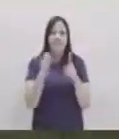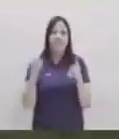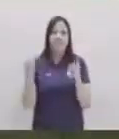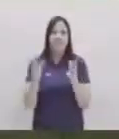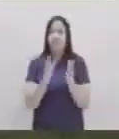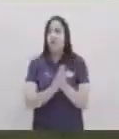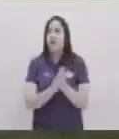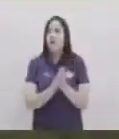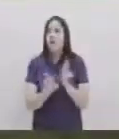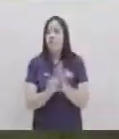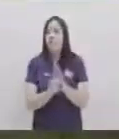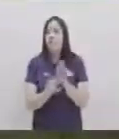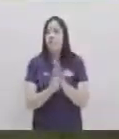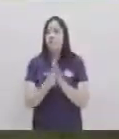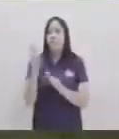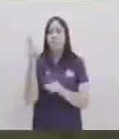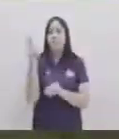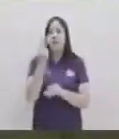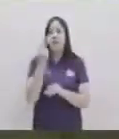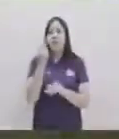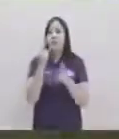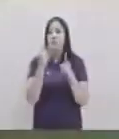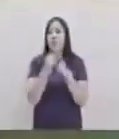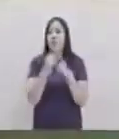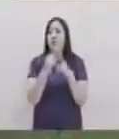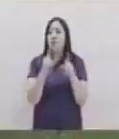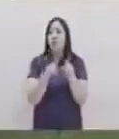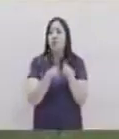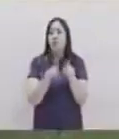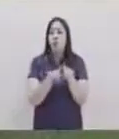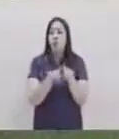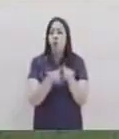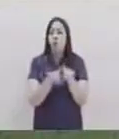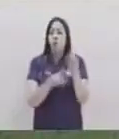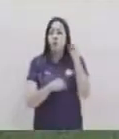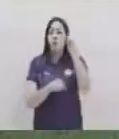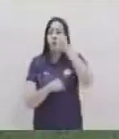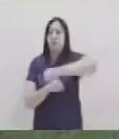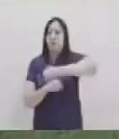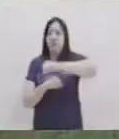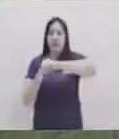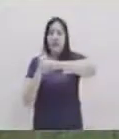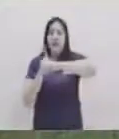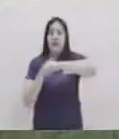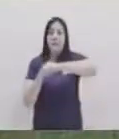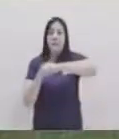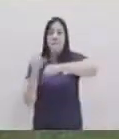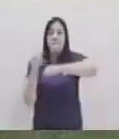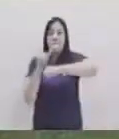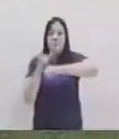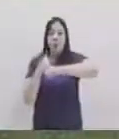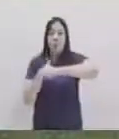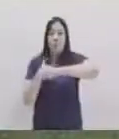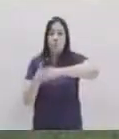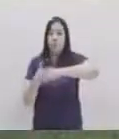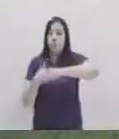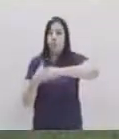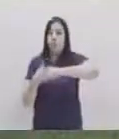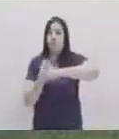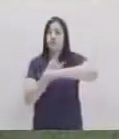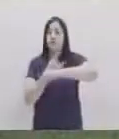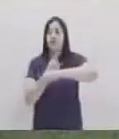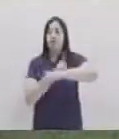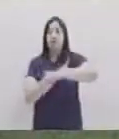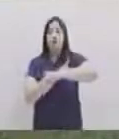es hora esas dos palabras las vamos a ejecutar en una sola seña y es la mano izquierda se va a posicionar en puño frente a mi pecho y